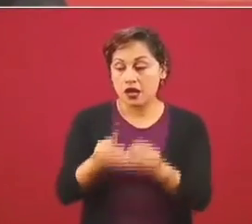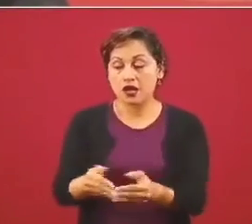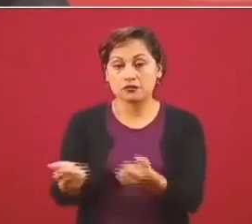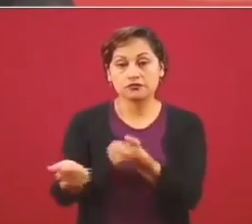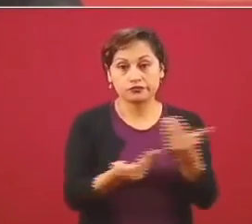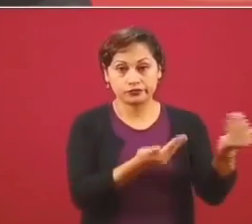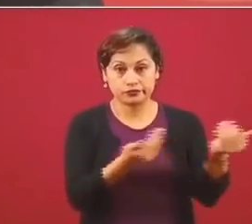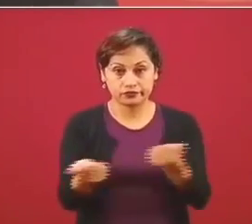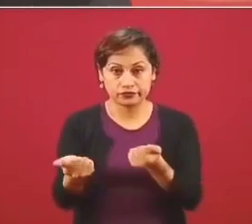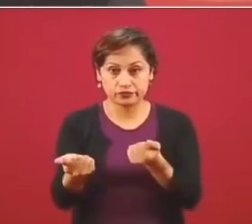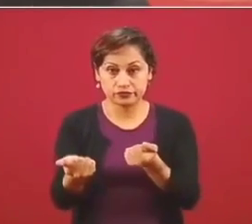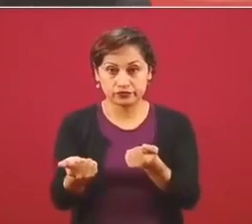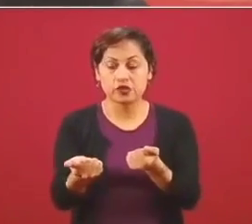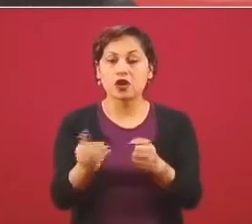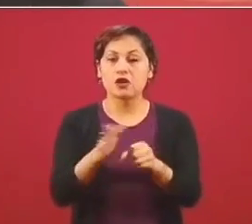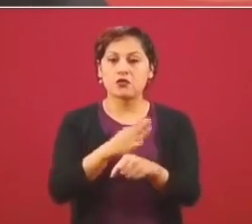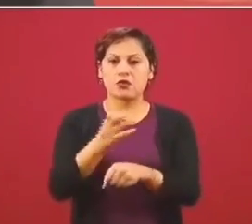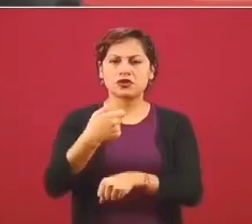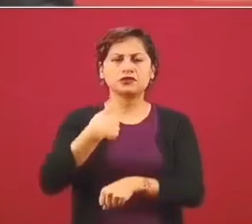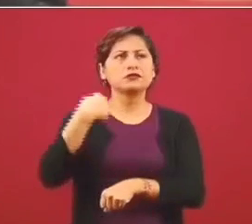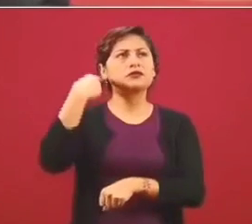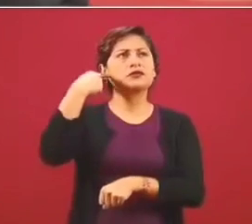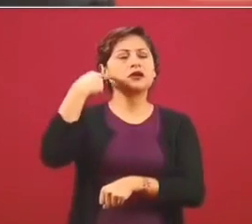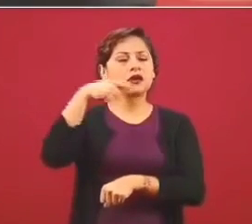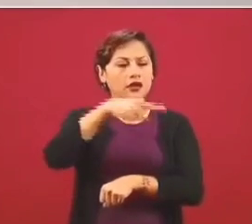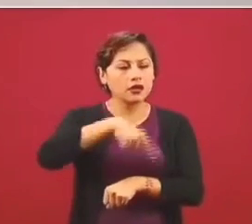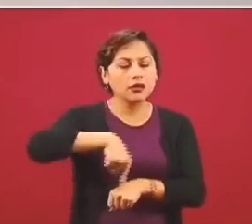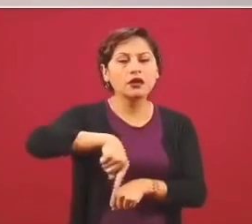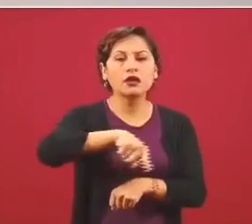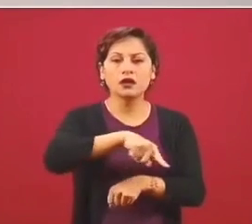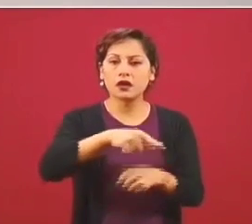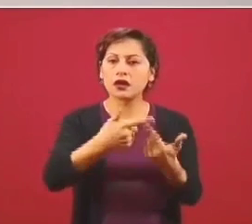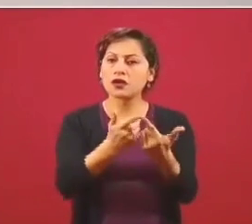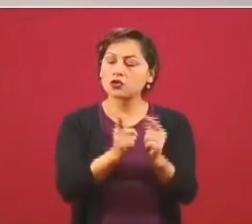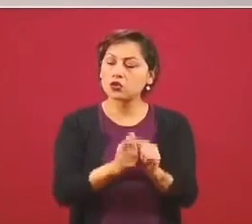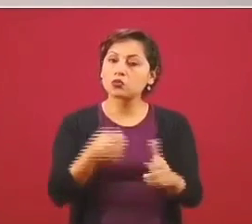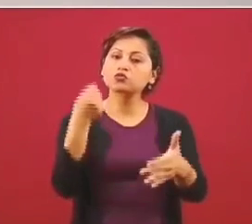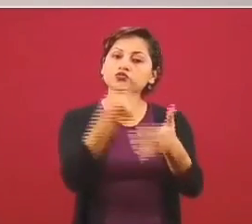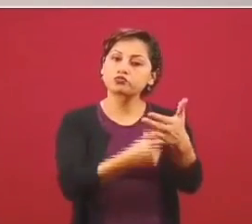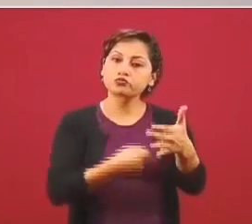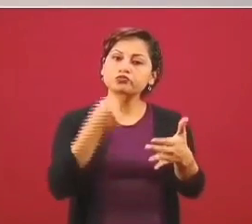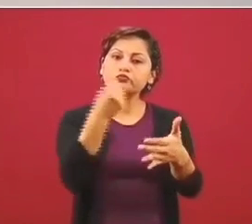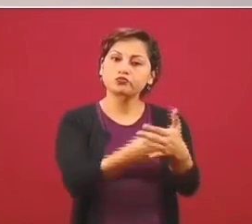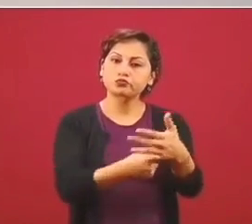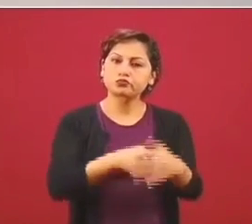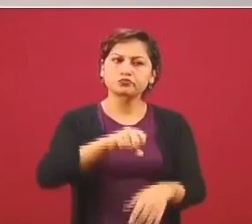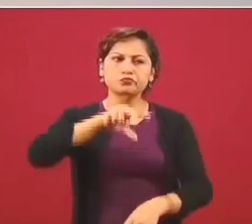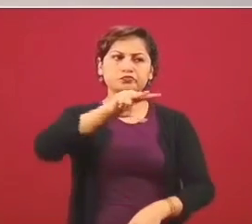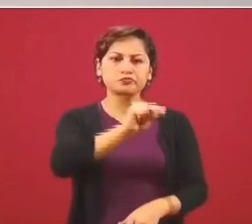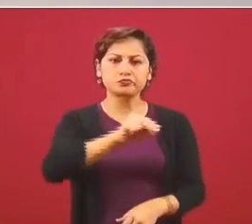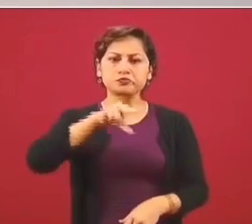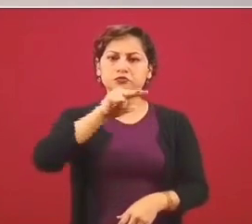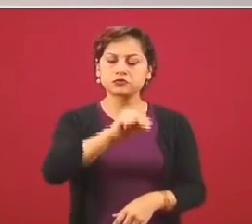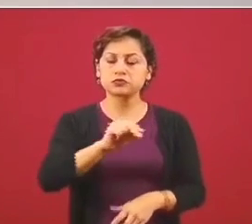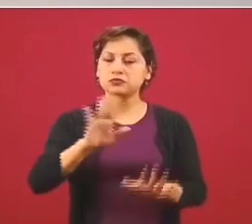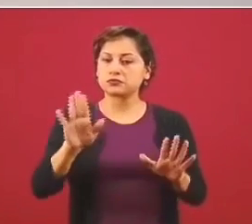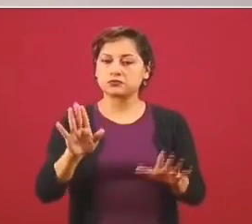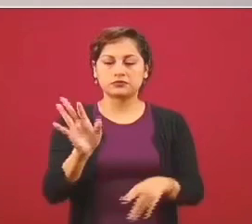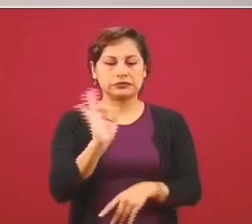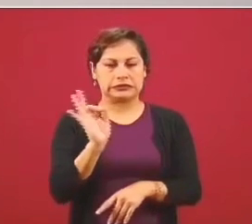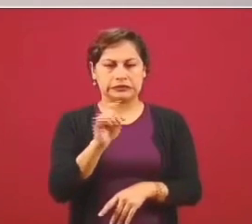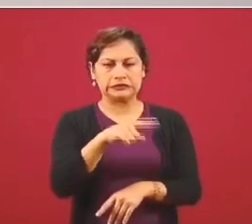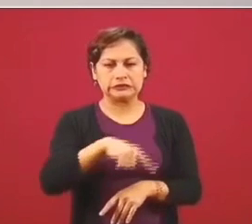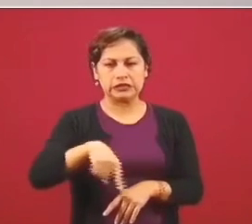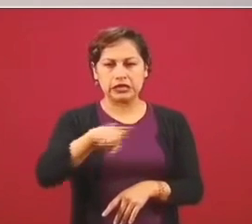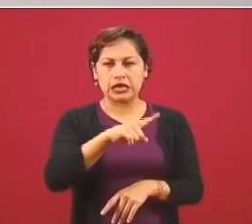seguramente de administradores de puertos, sino